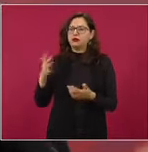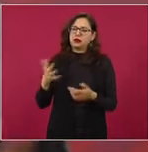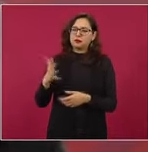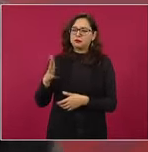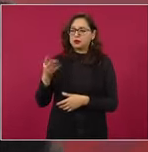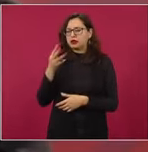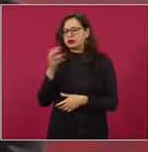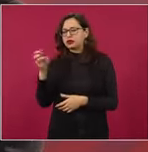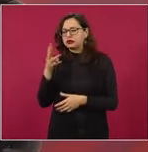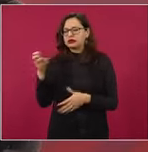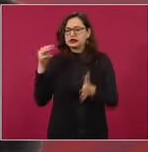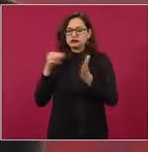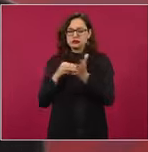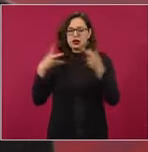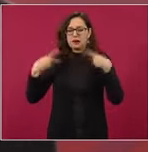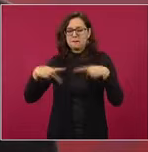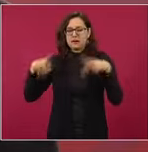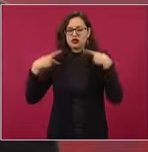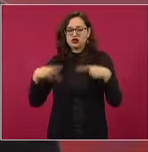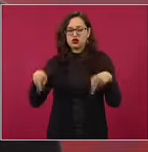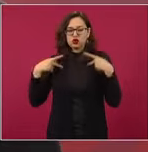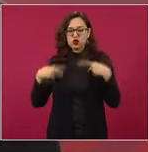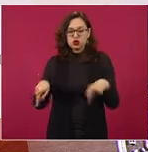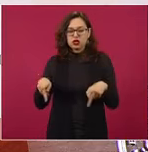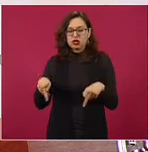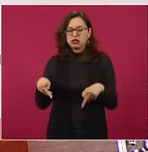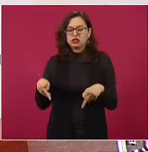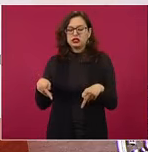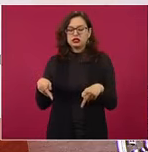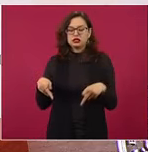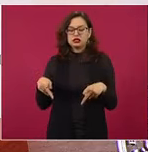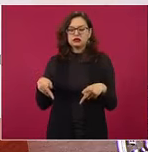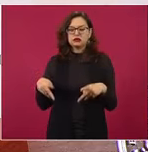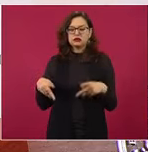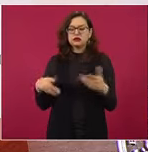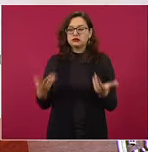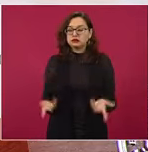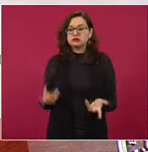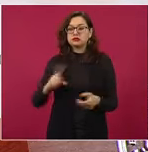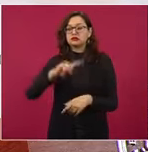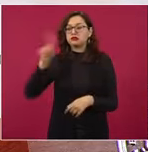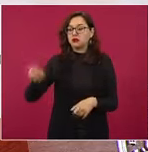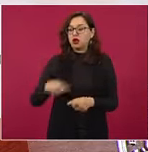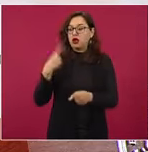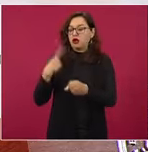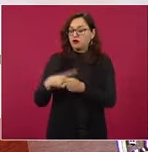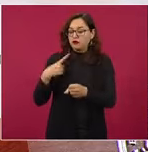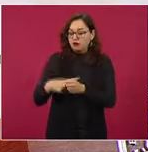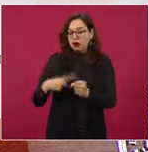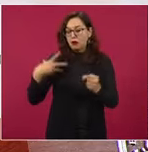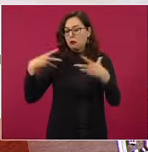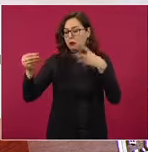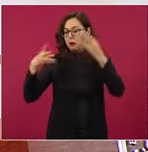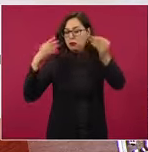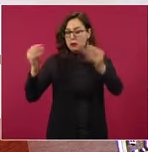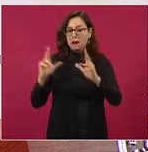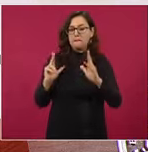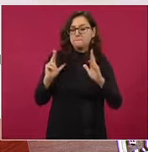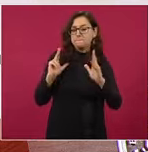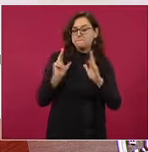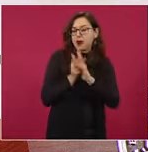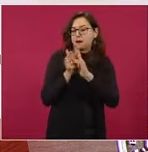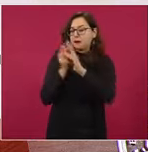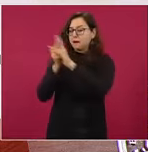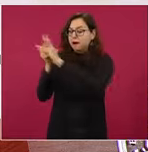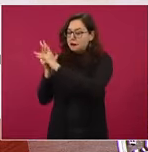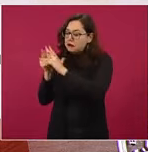mil habitantes y por las enfermedades y por la represión, Quintana